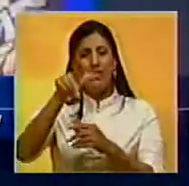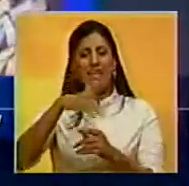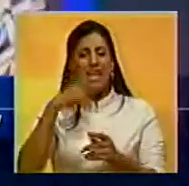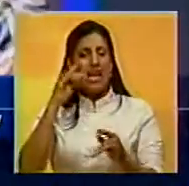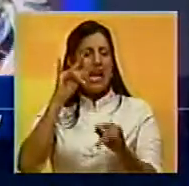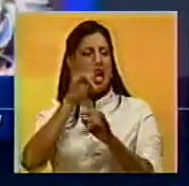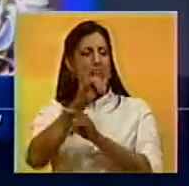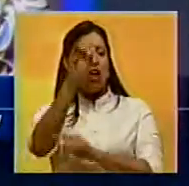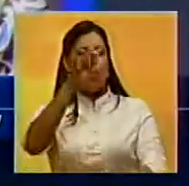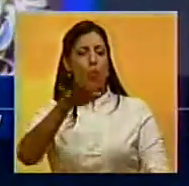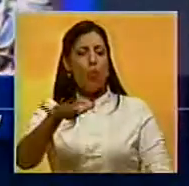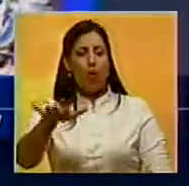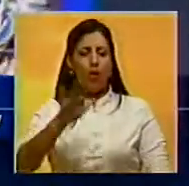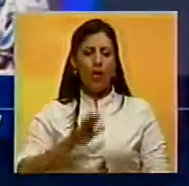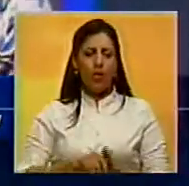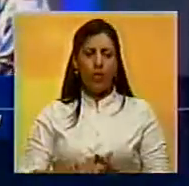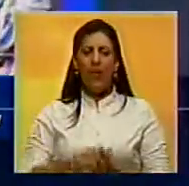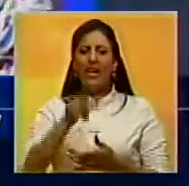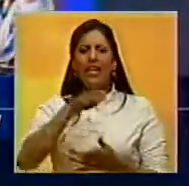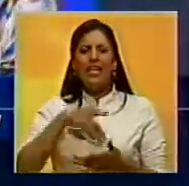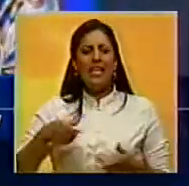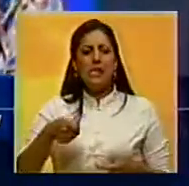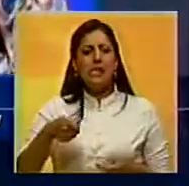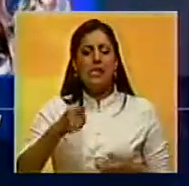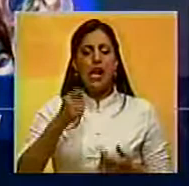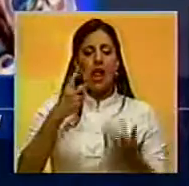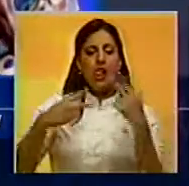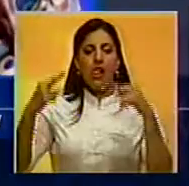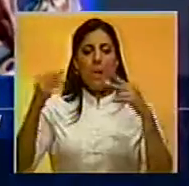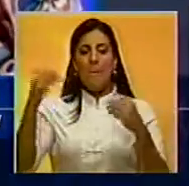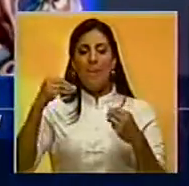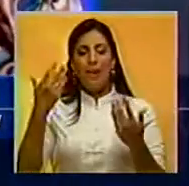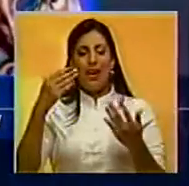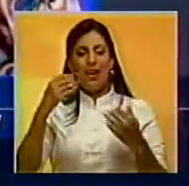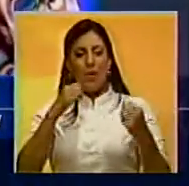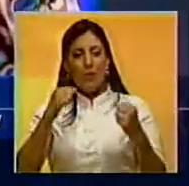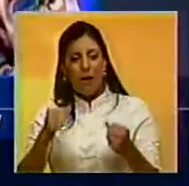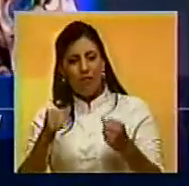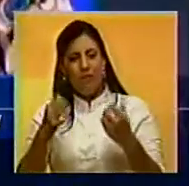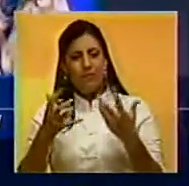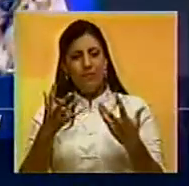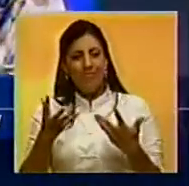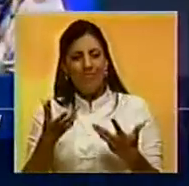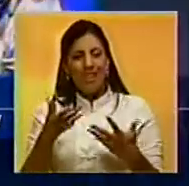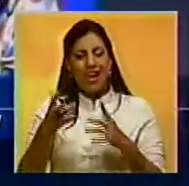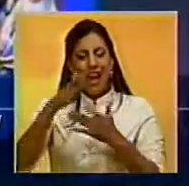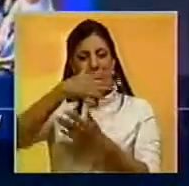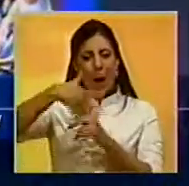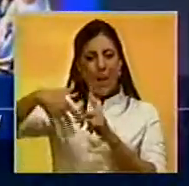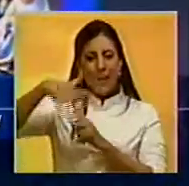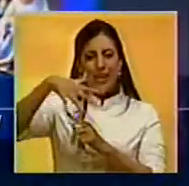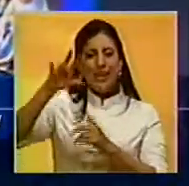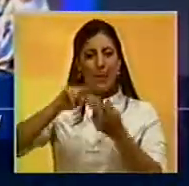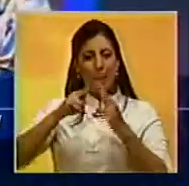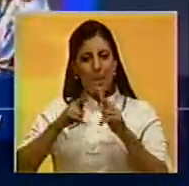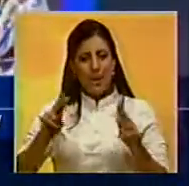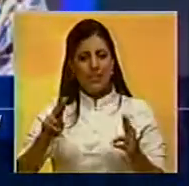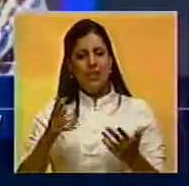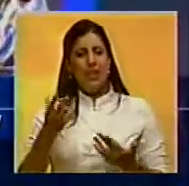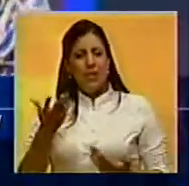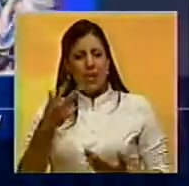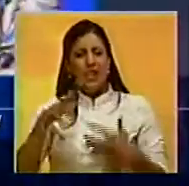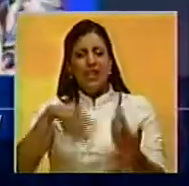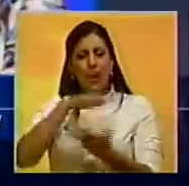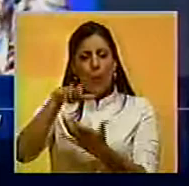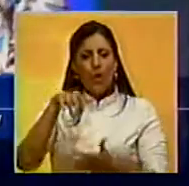engañando a la población. Lo que quiere es buscar excusas para soliviantar el ambiente de paz que tenemos, para